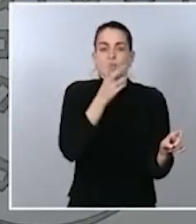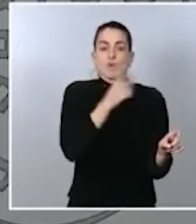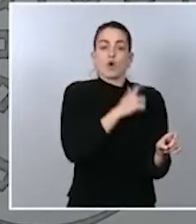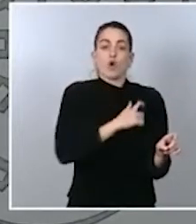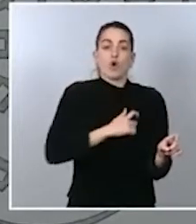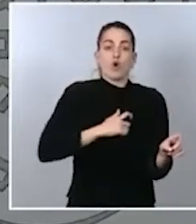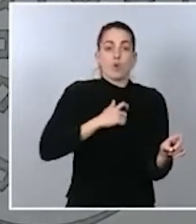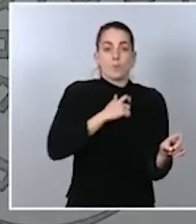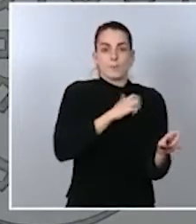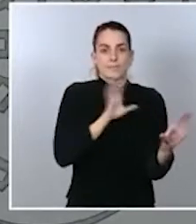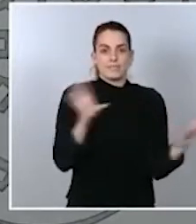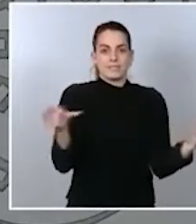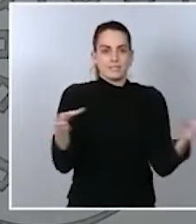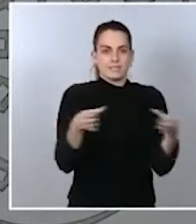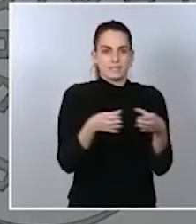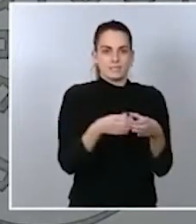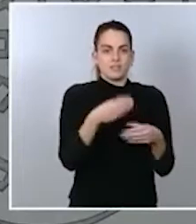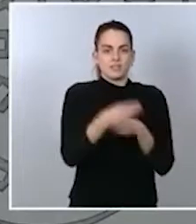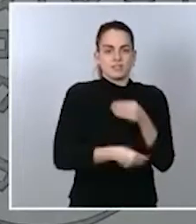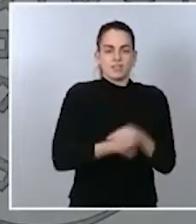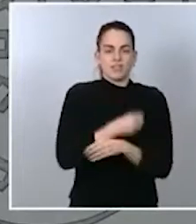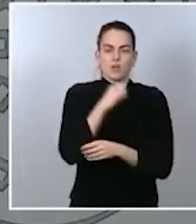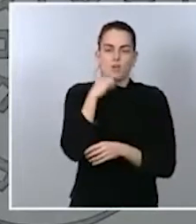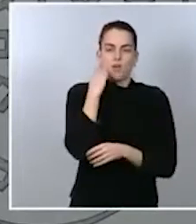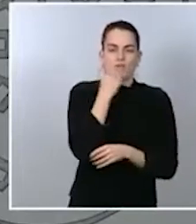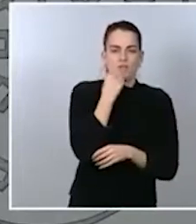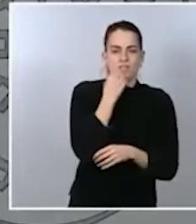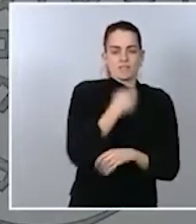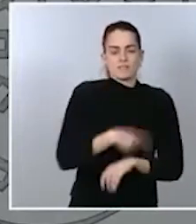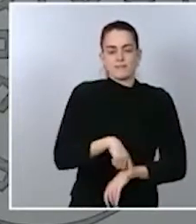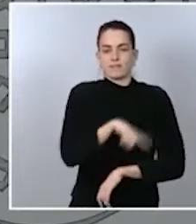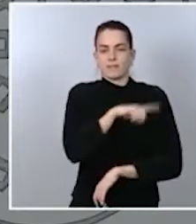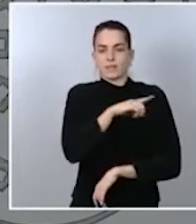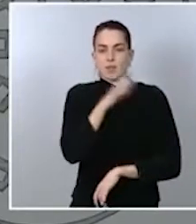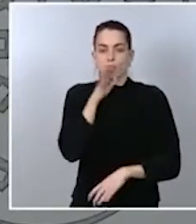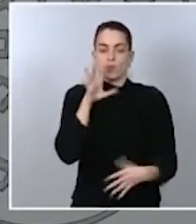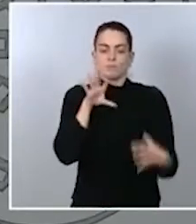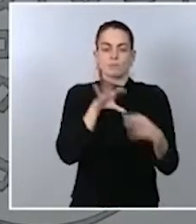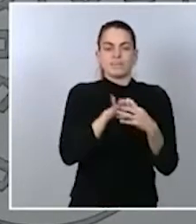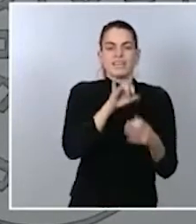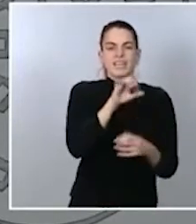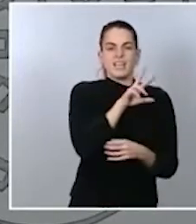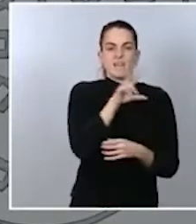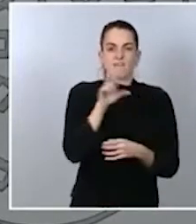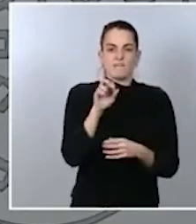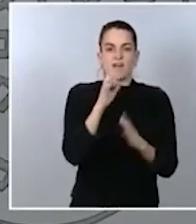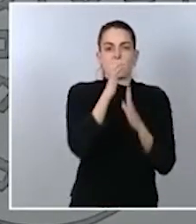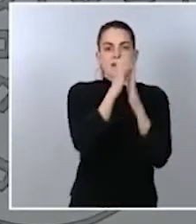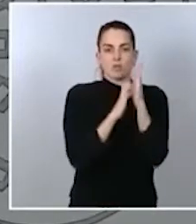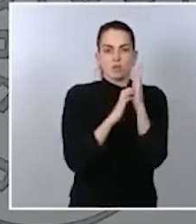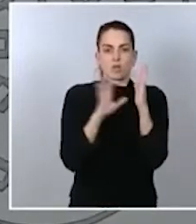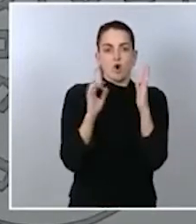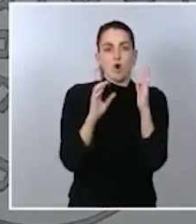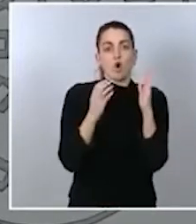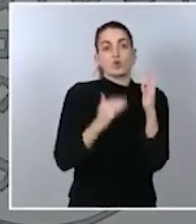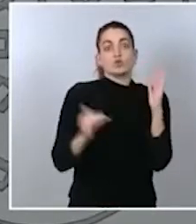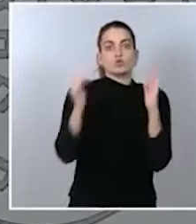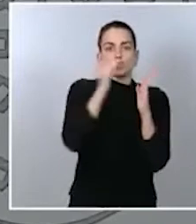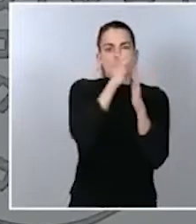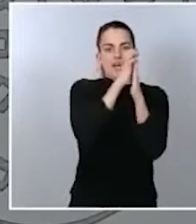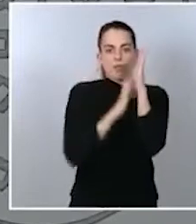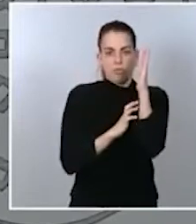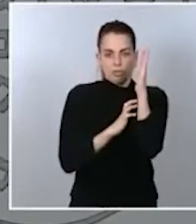de forma abusiva o excesiva respecto al IVA reducido o al IVA super reducido es por tanto una